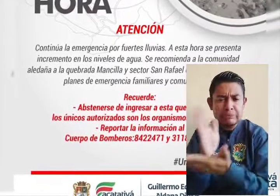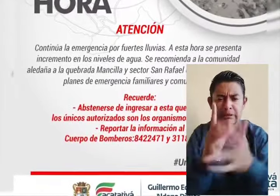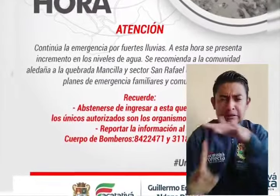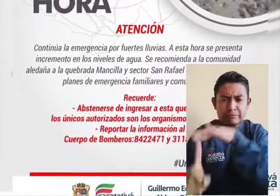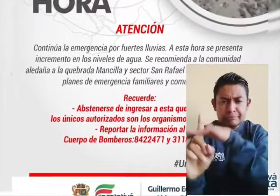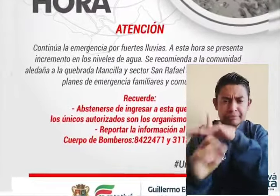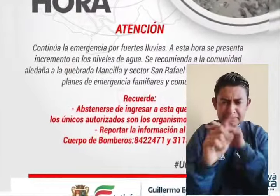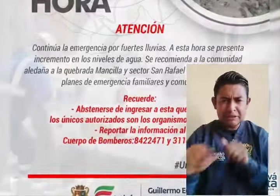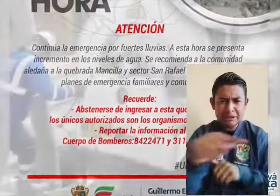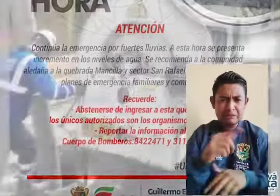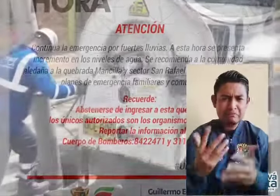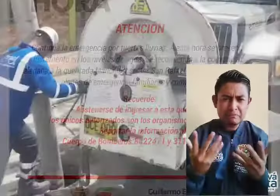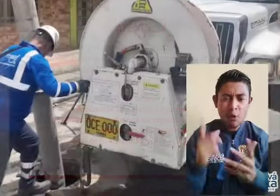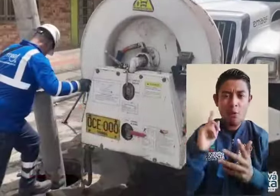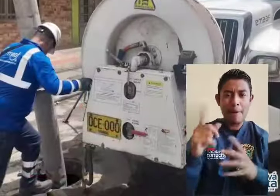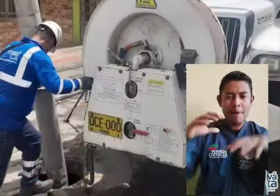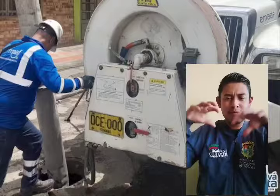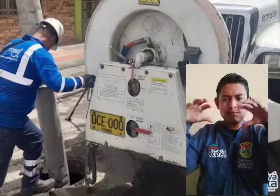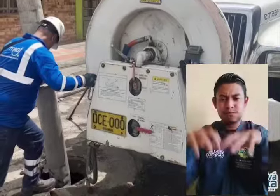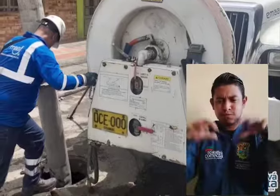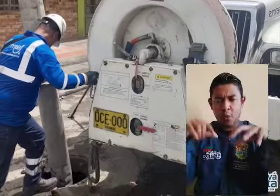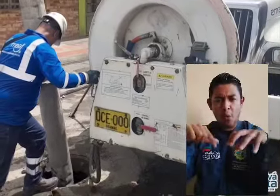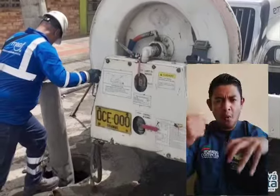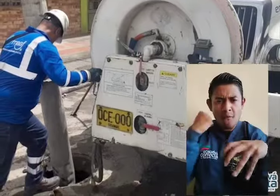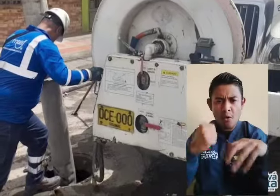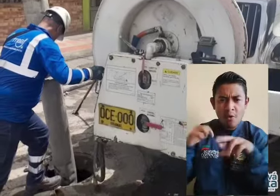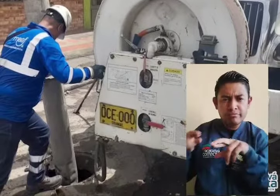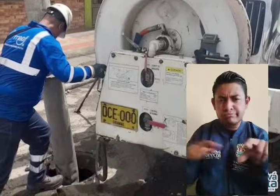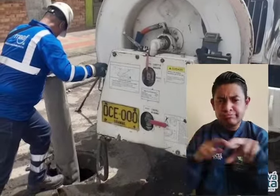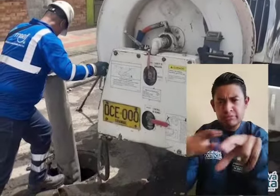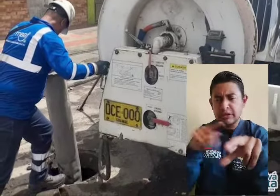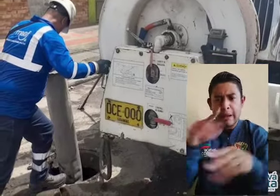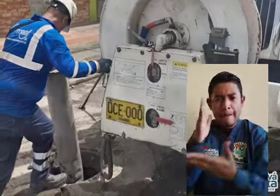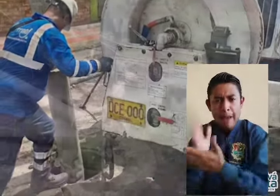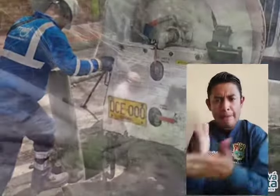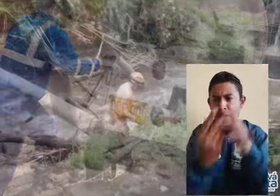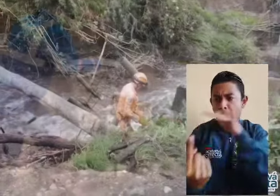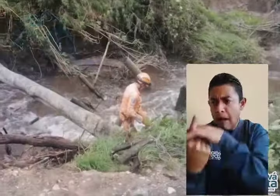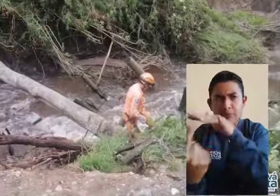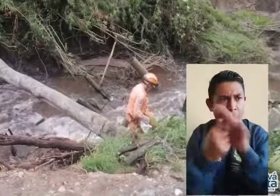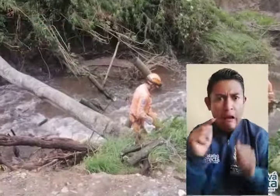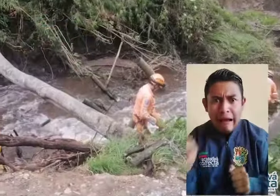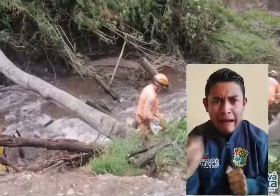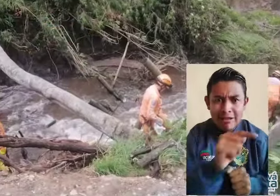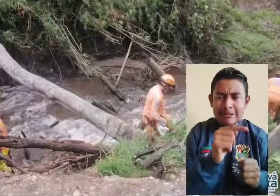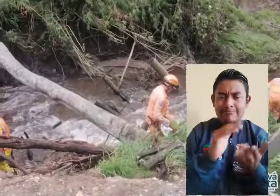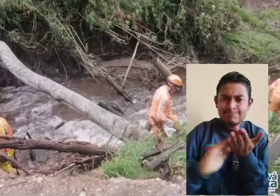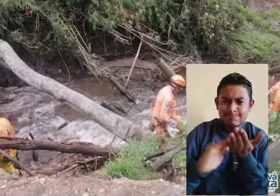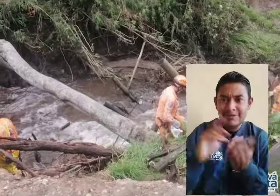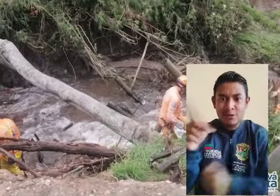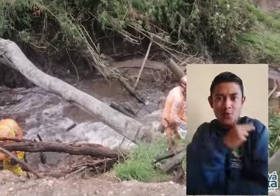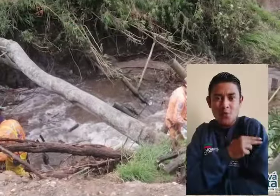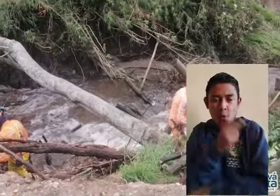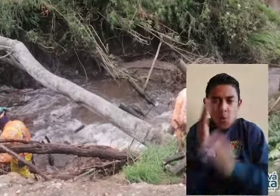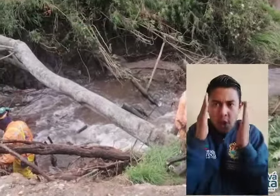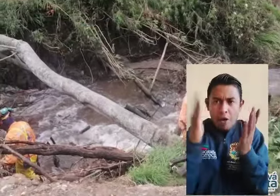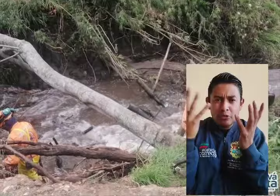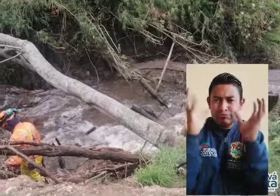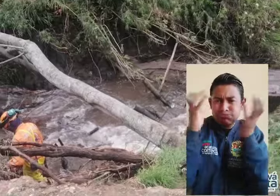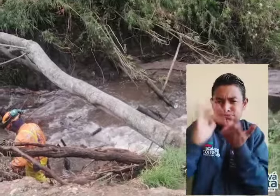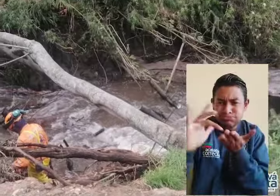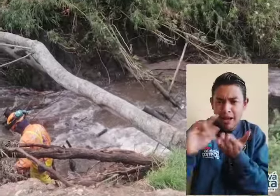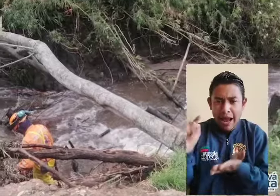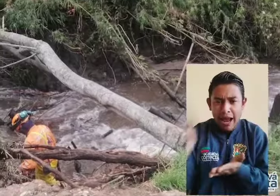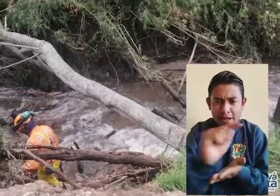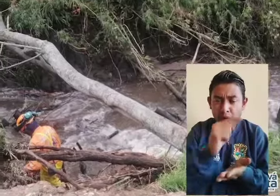la alerta roja por la emergencia invernal, mientras que organismos de socorro atienden las afectaciones en diversos sectores urbanos y rurales. Recuerde comunicarse con